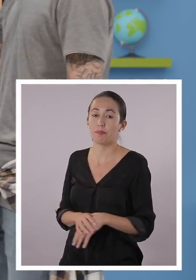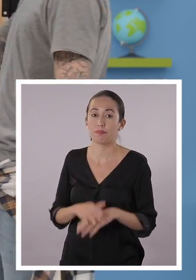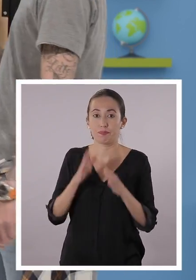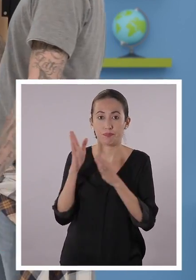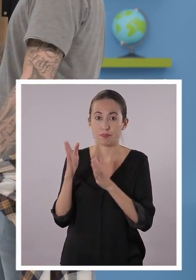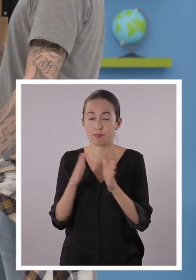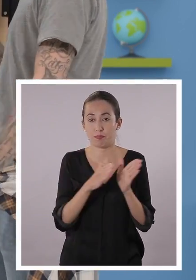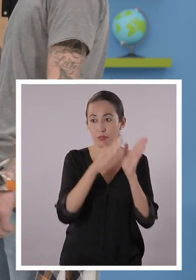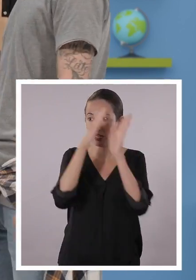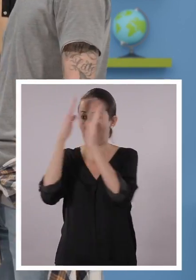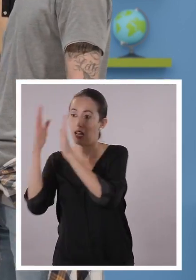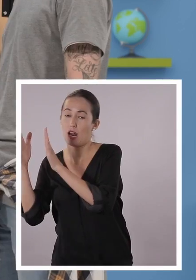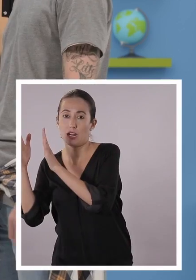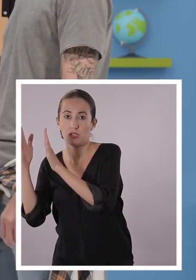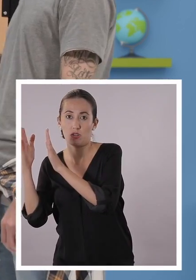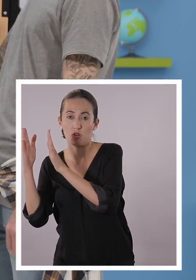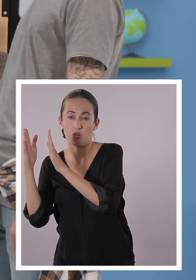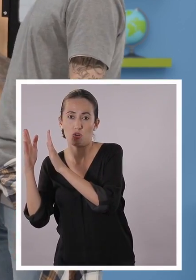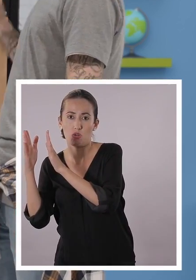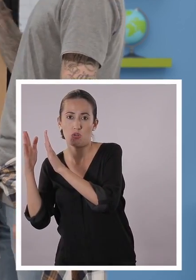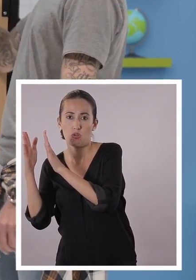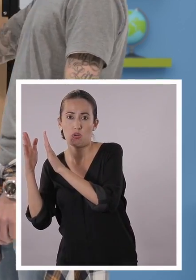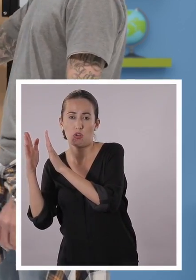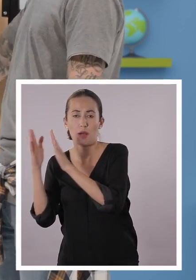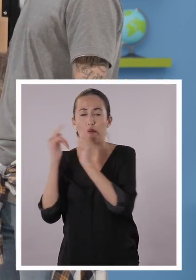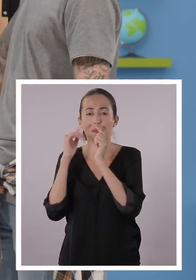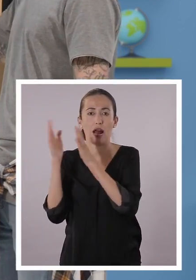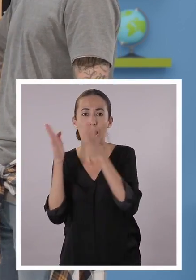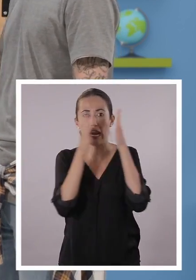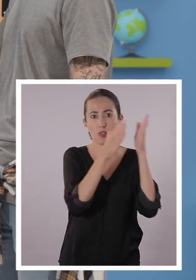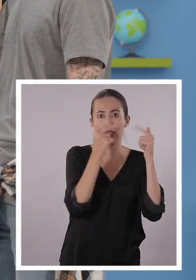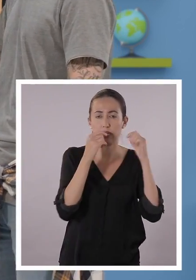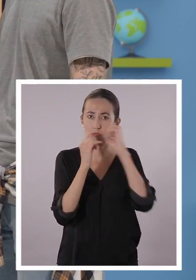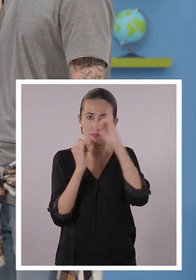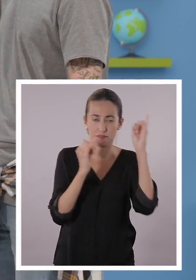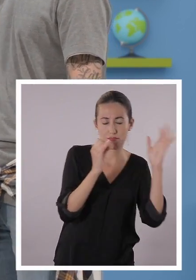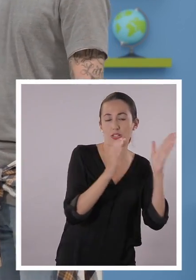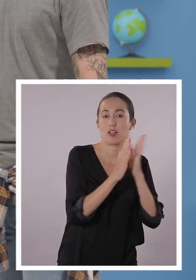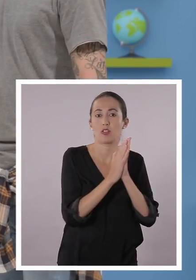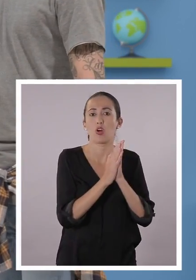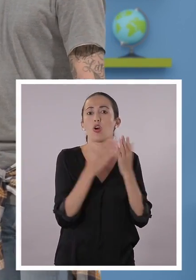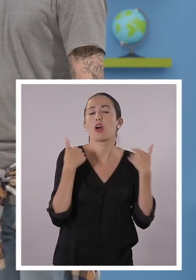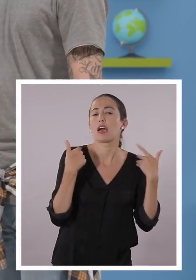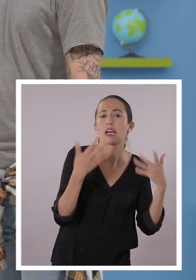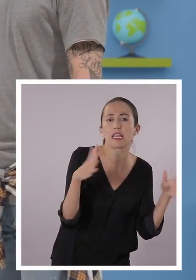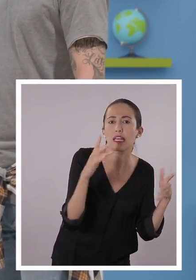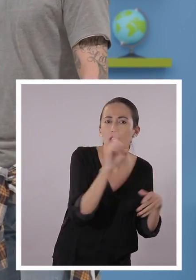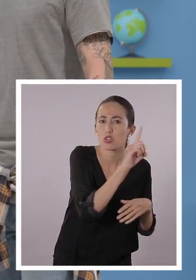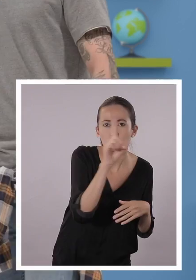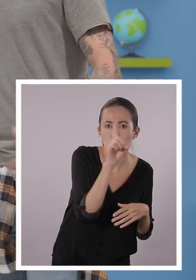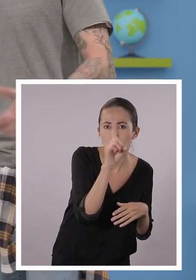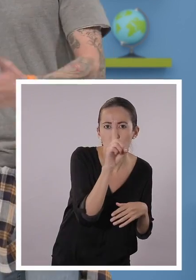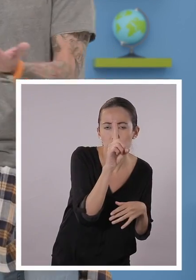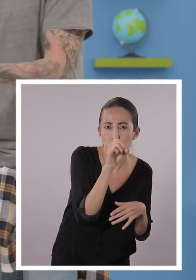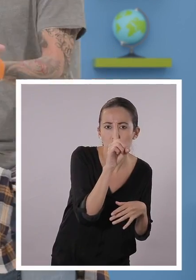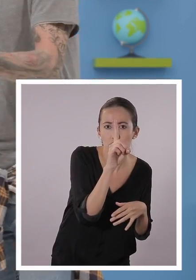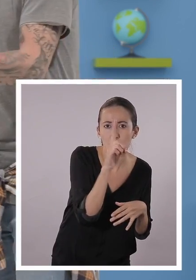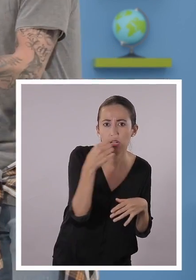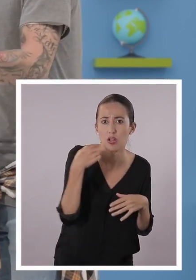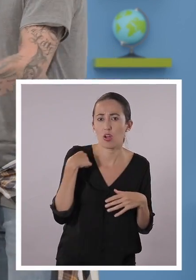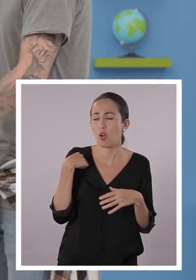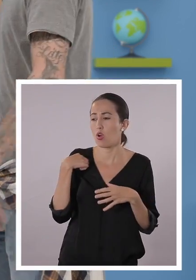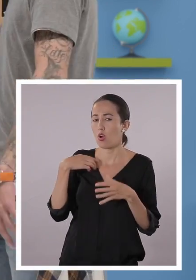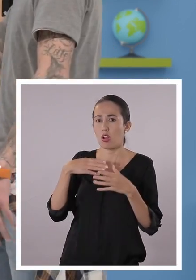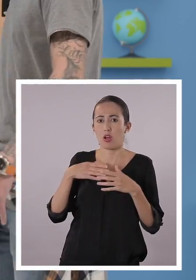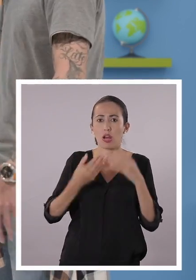izquierdo. Ponemos qué no es. Correcto. ¿Qué no es la época colonial, Santi? Pues no hablamos de la